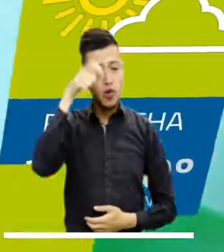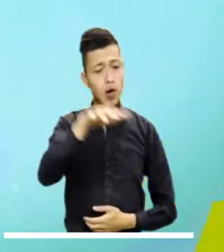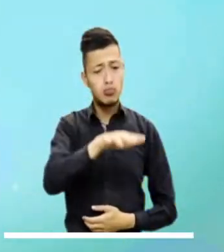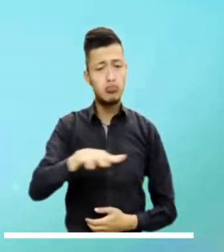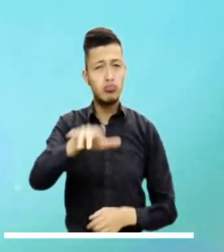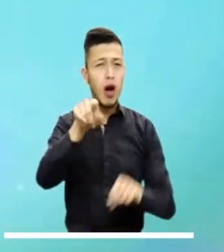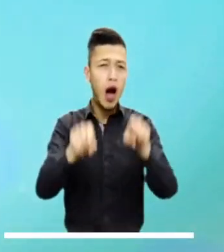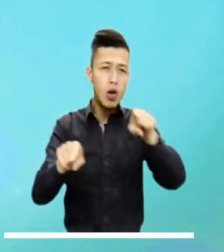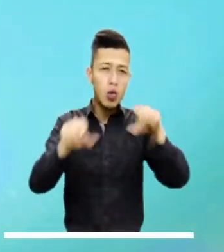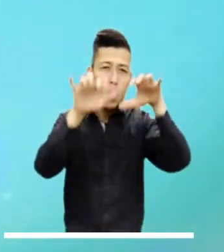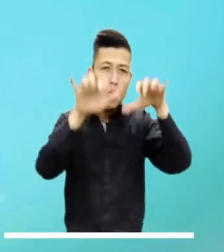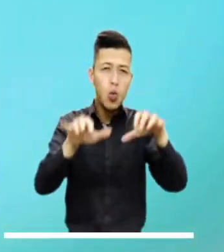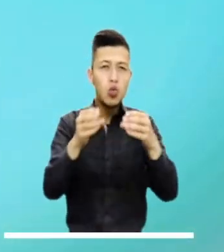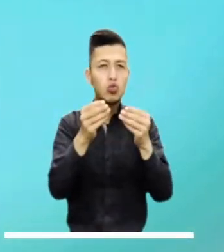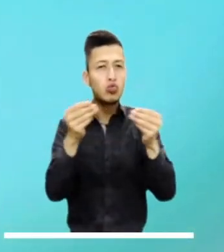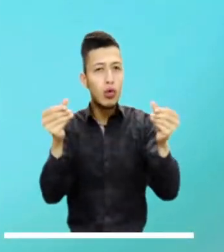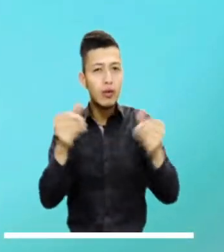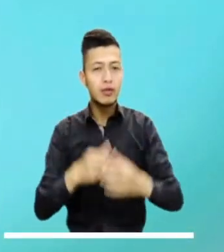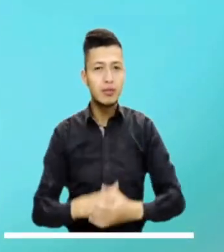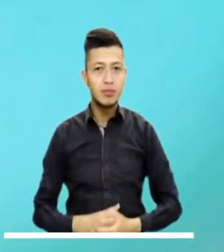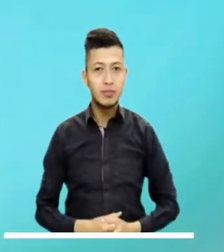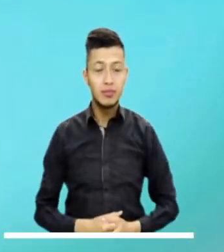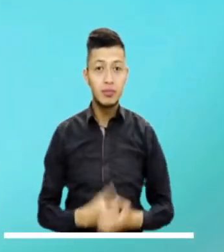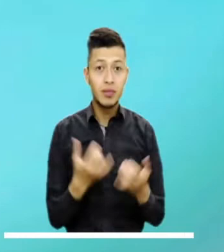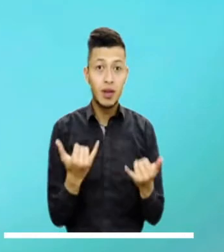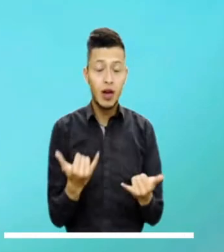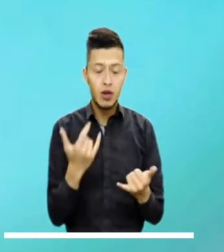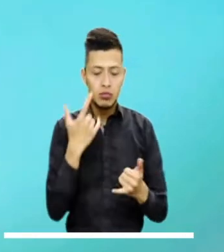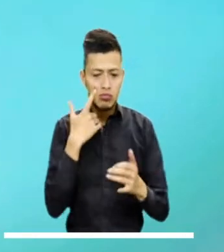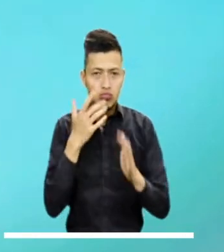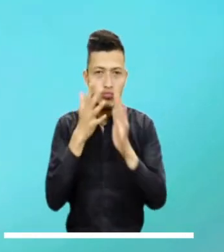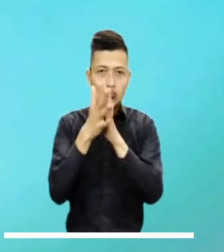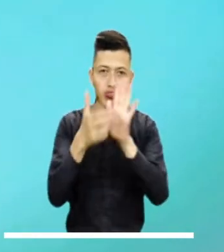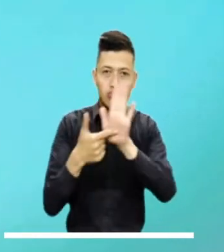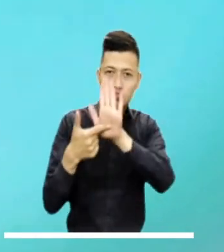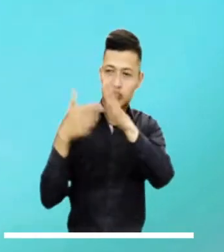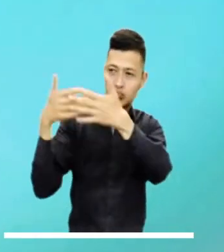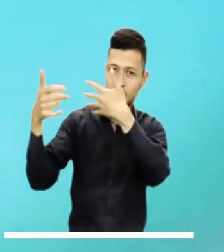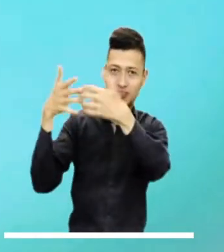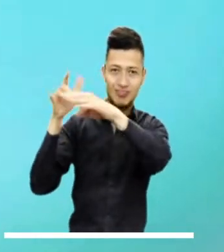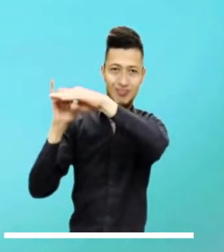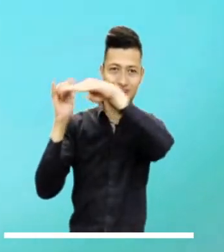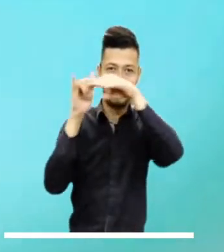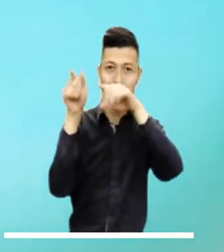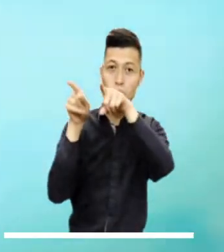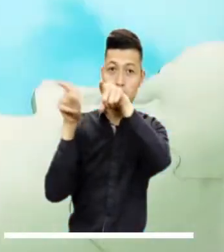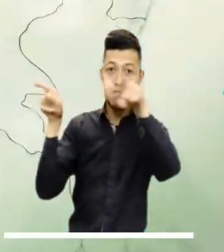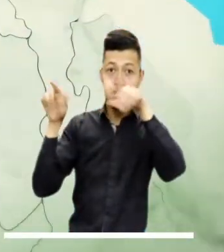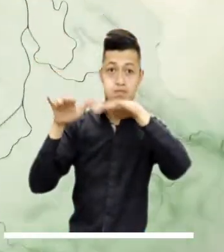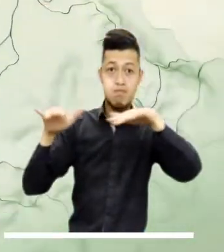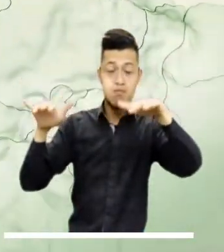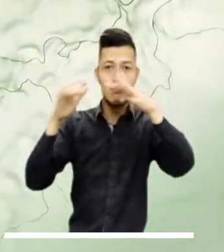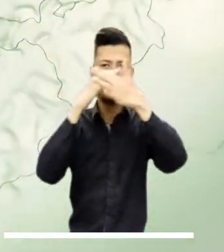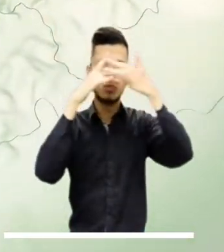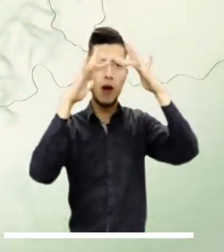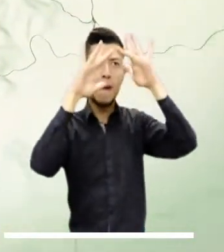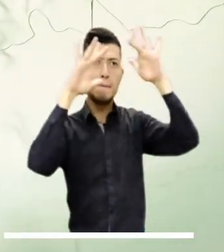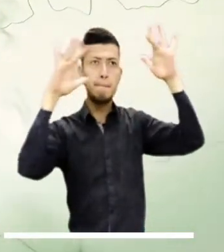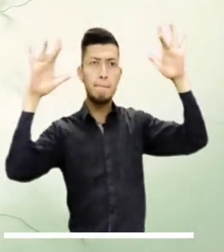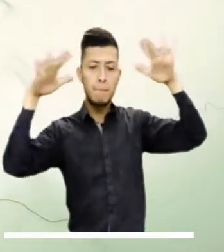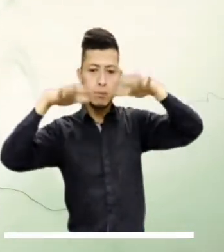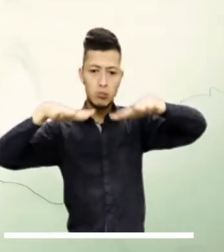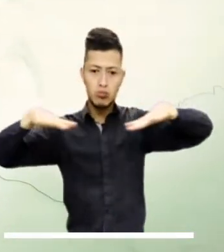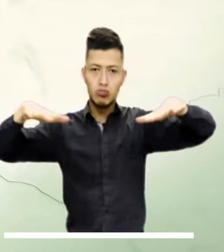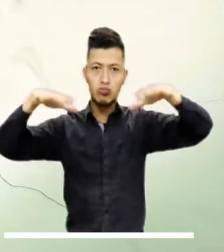lloviznas durante la mañana. Ahora visitemos el archipiélago de San Andrés y Providencia, donde el cielo despejado dará lugar a una